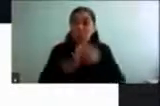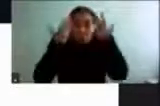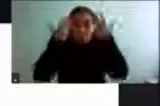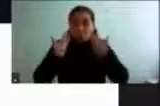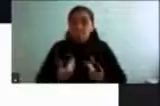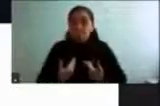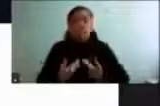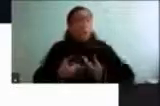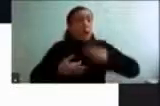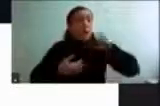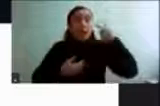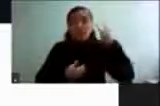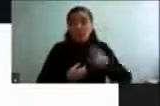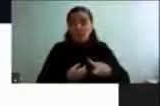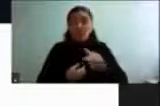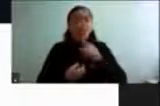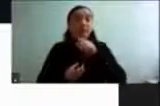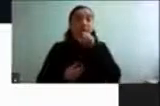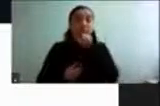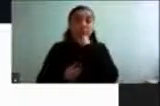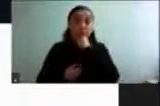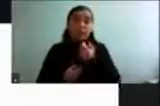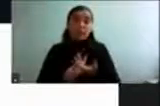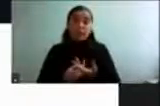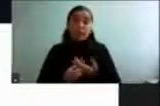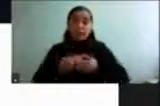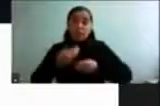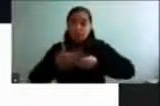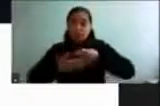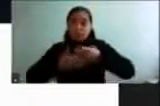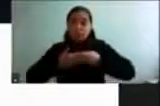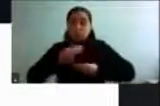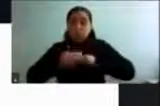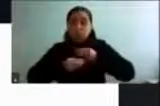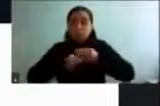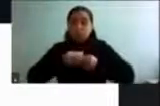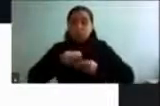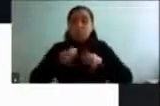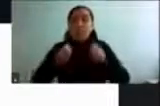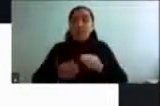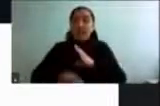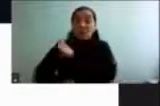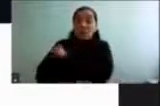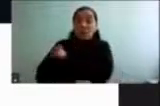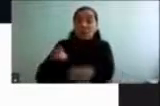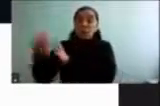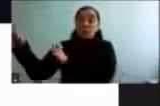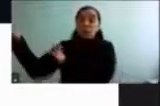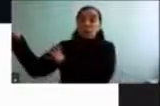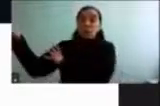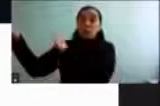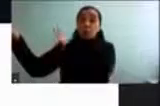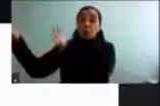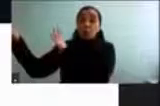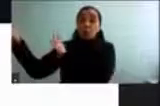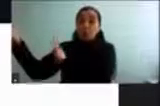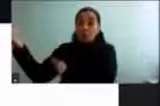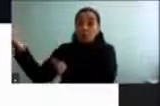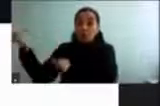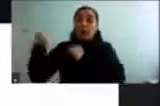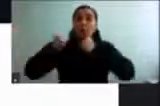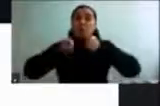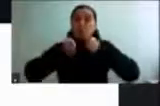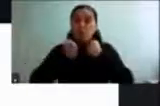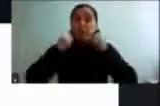en los cuales retenemos una pérdida de masa muscular, una pérdida de fuerza muscular, pérdida de